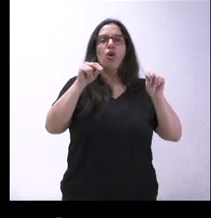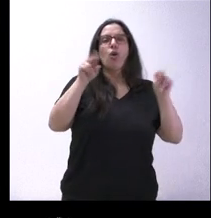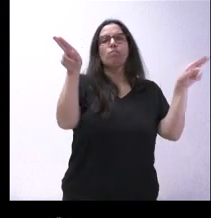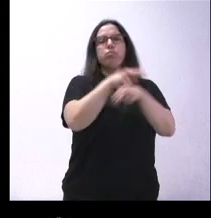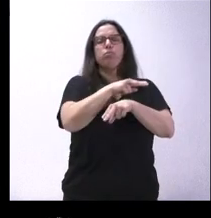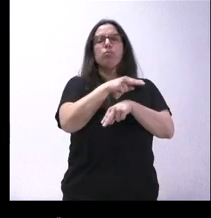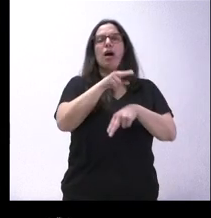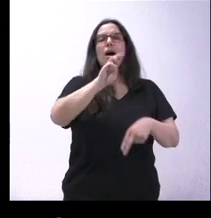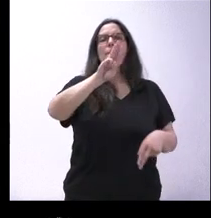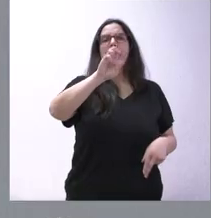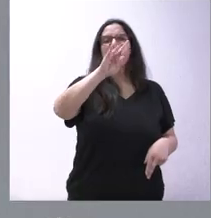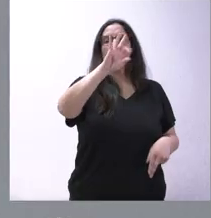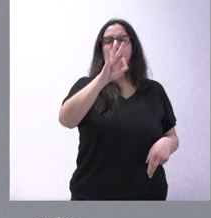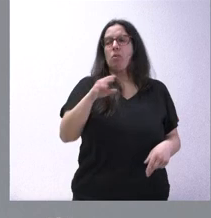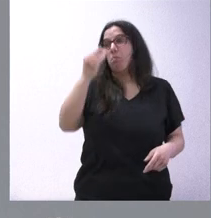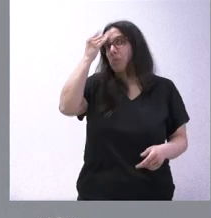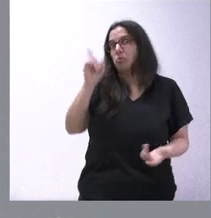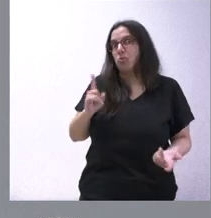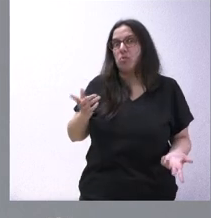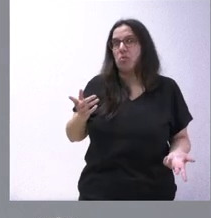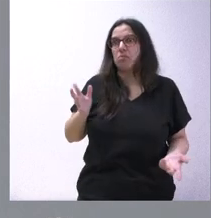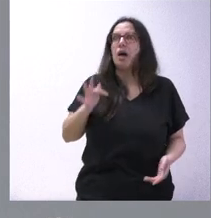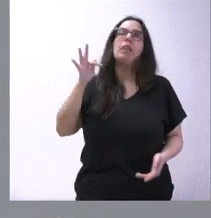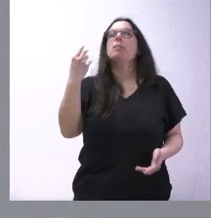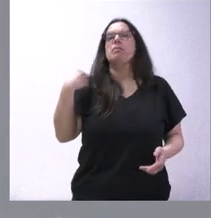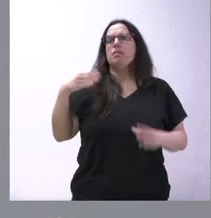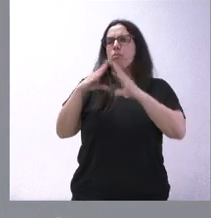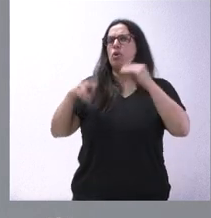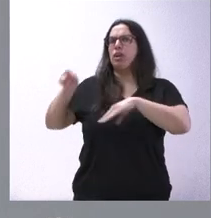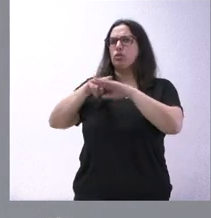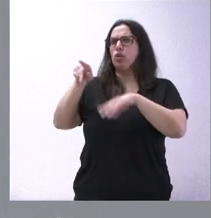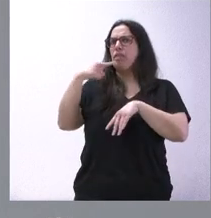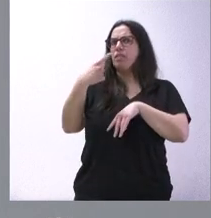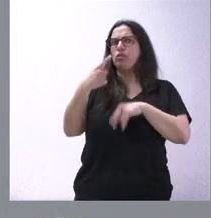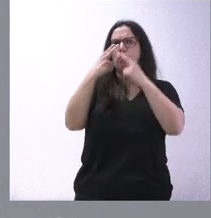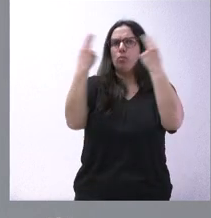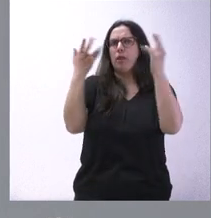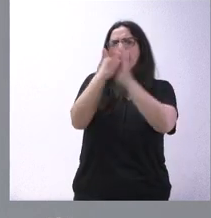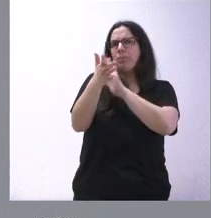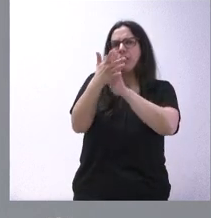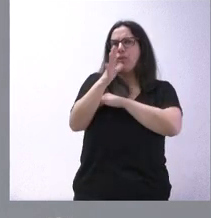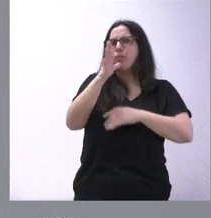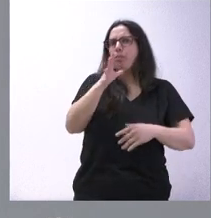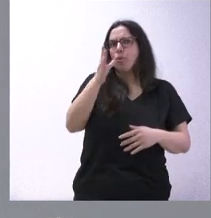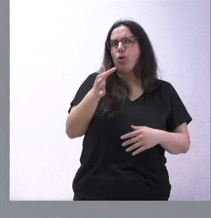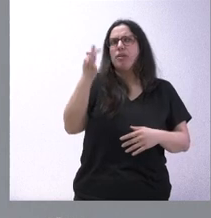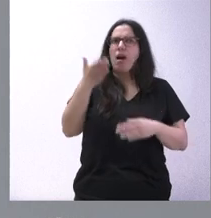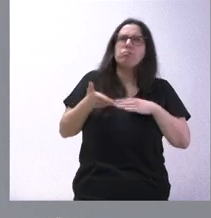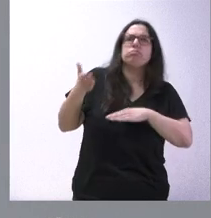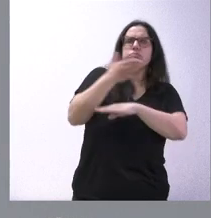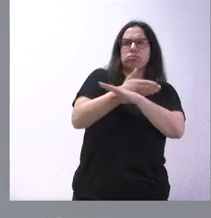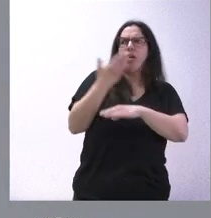Gustavo Petro? Yo creo que no. Además, el propio rector lo ha dicho públicamente cuáles son sus motivos y que, además, lo tenía meditado desde hace